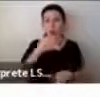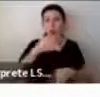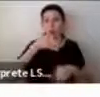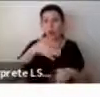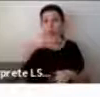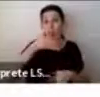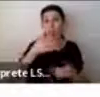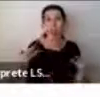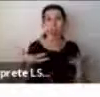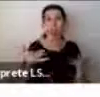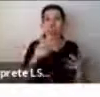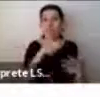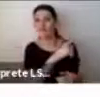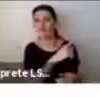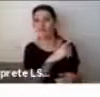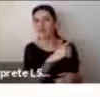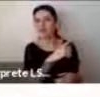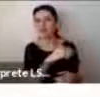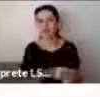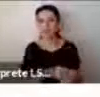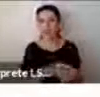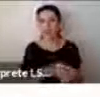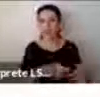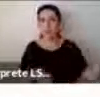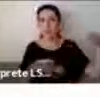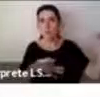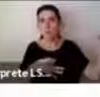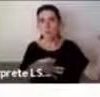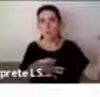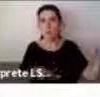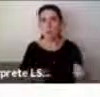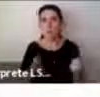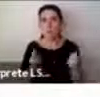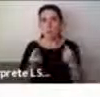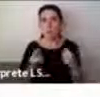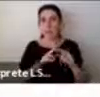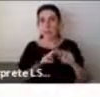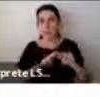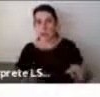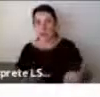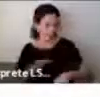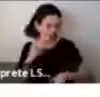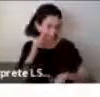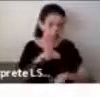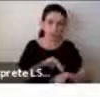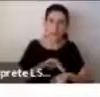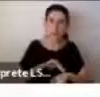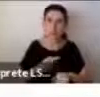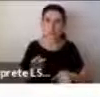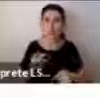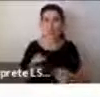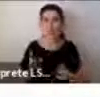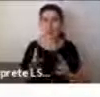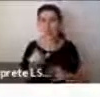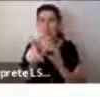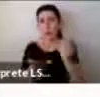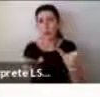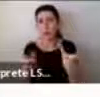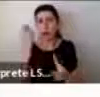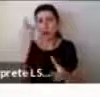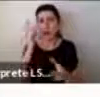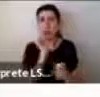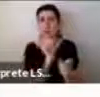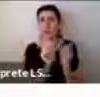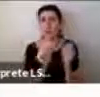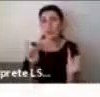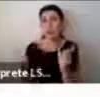tratando de mantener la calma, viendo el reloj y esperando que la otra persona también pudiese entender una cantidad de conceptos gigantes que hacía